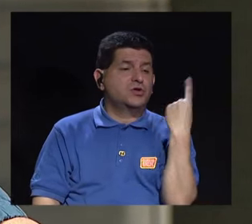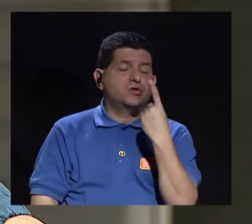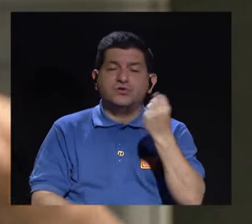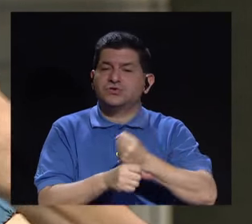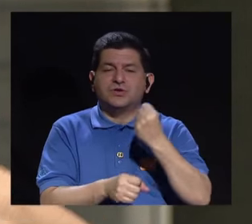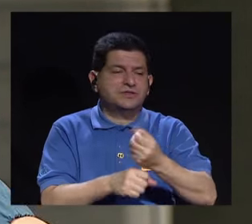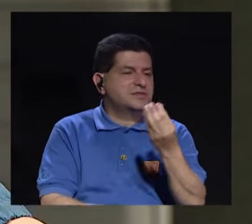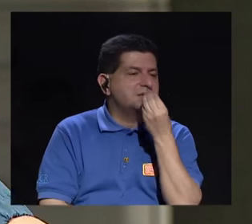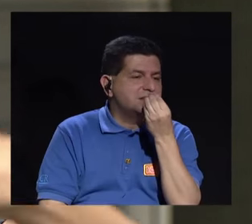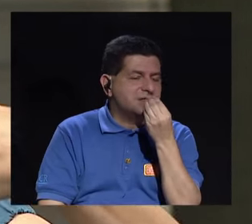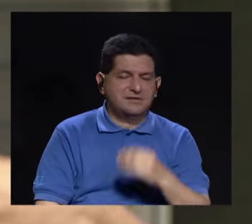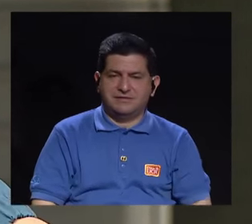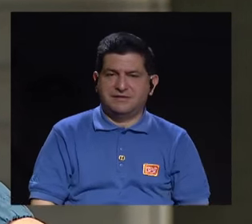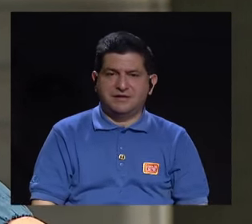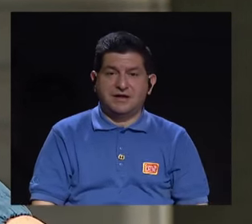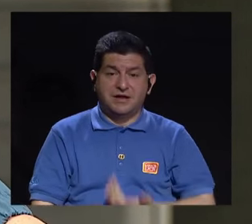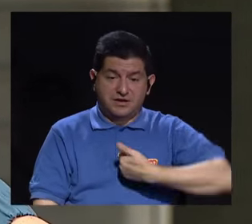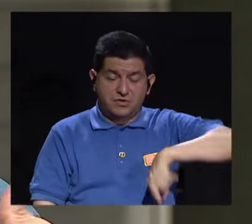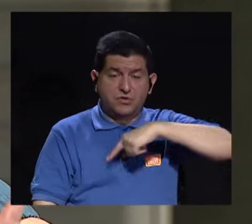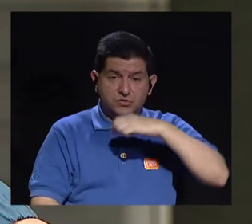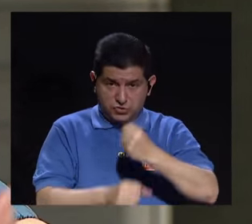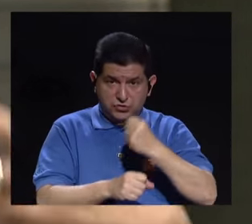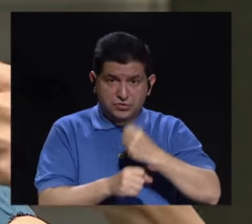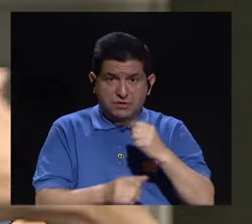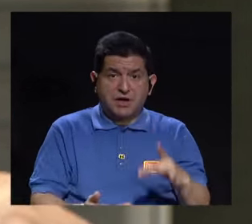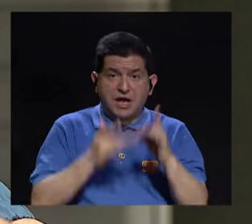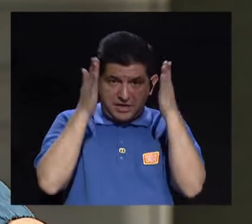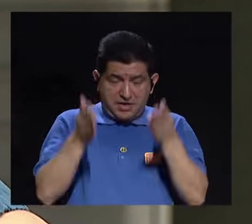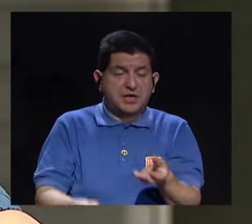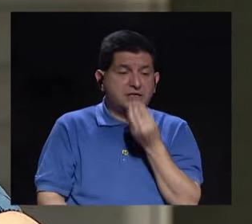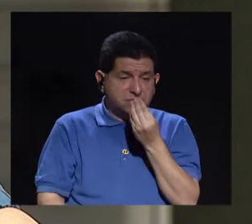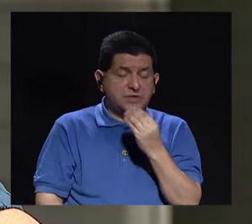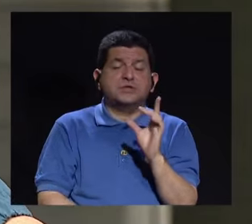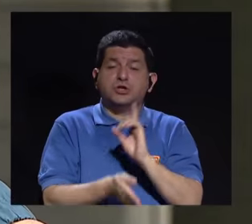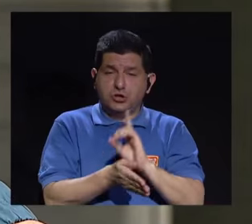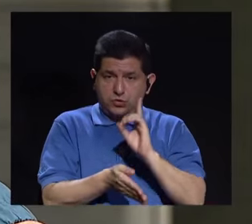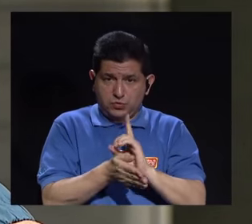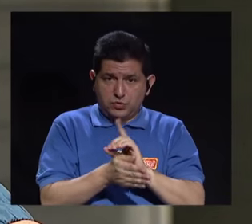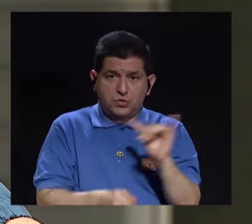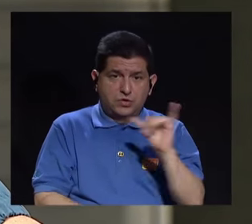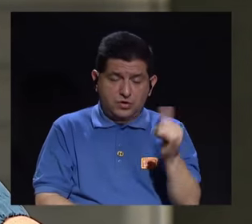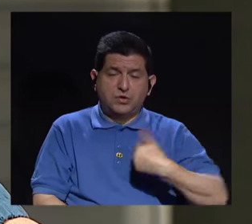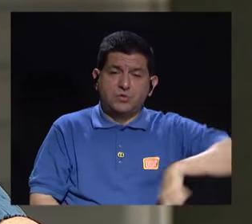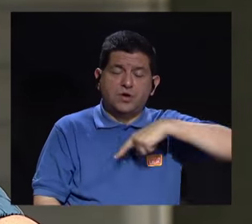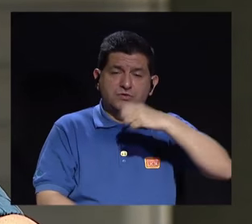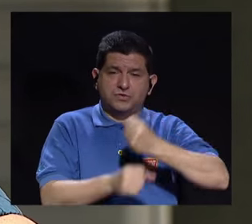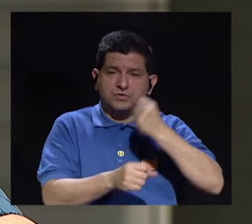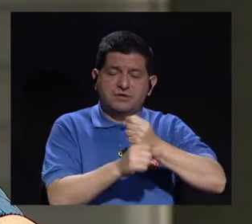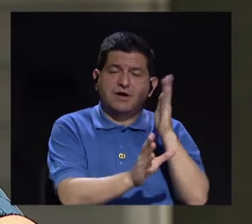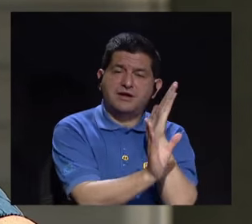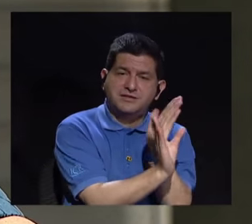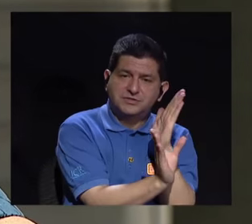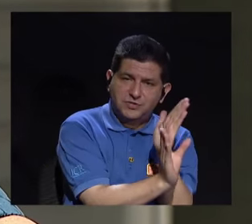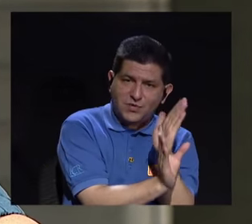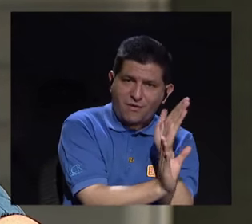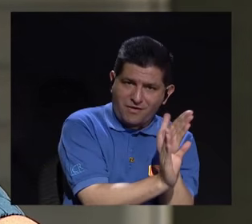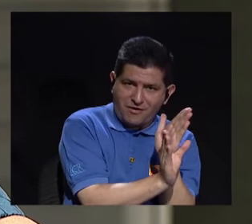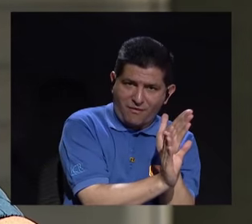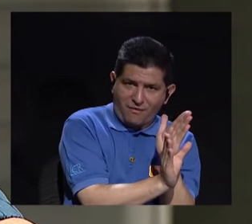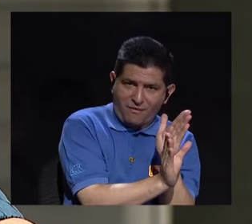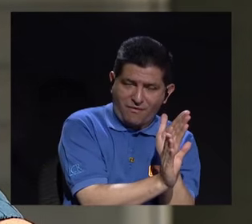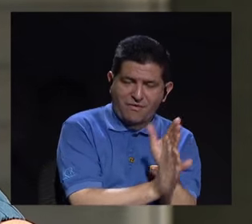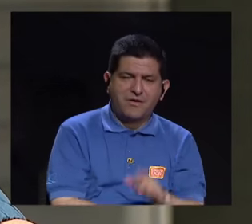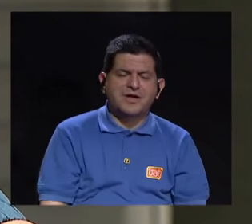solo trabajar a un nivel alimentario y nutricional, que trabajamos con un nutricionista y un médico, sino que también tenemos que trabajar a nivel psicológico